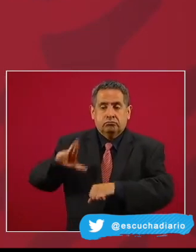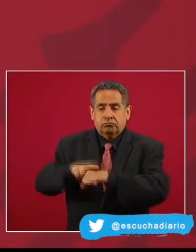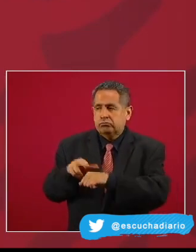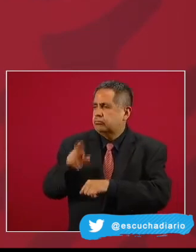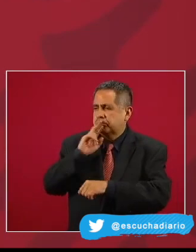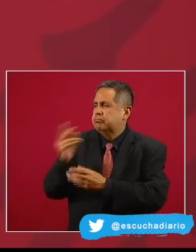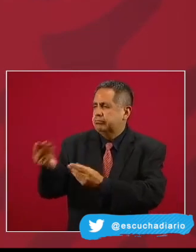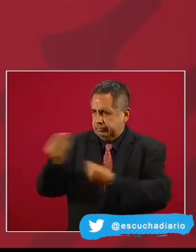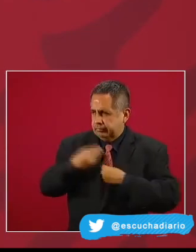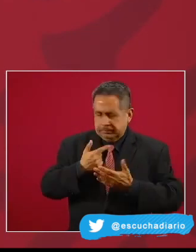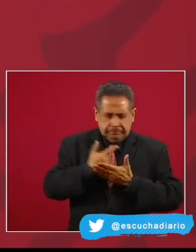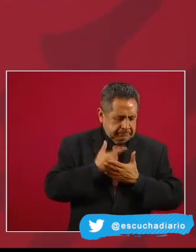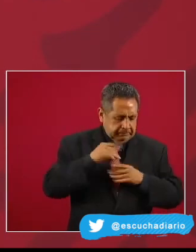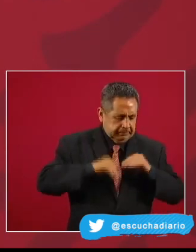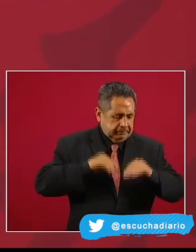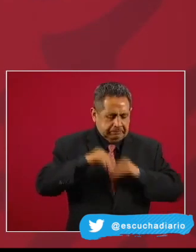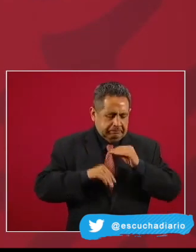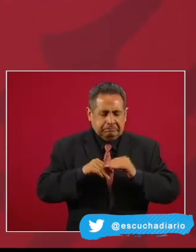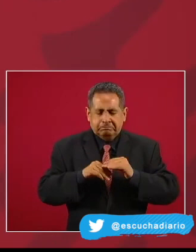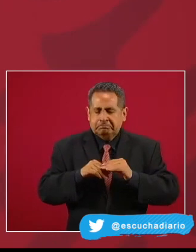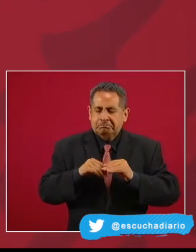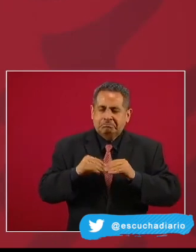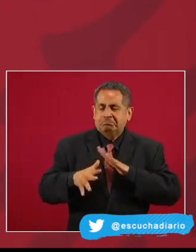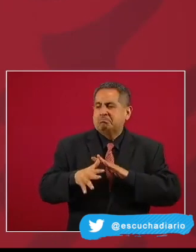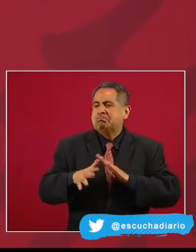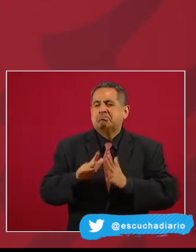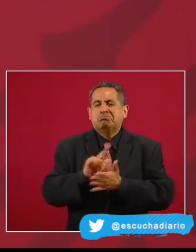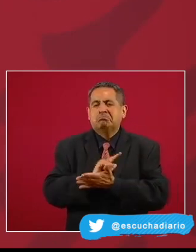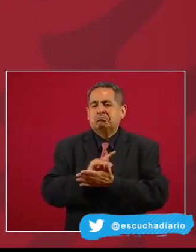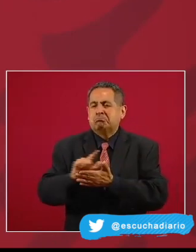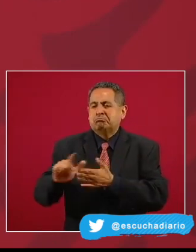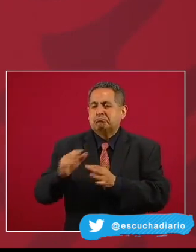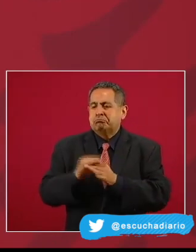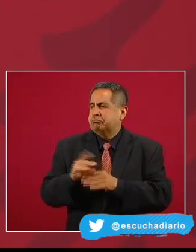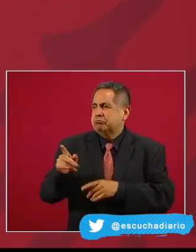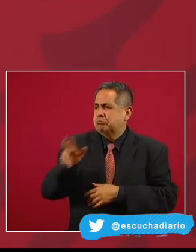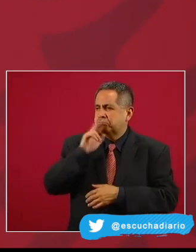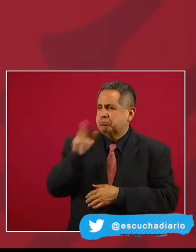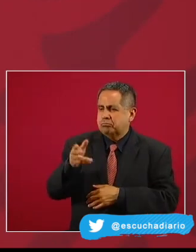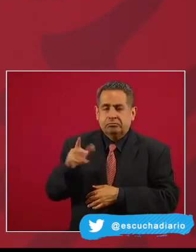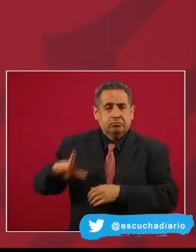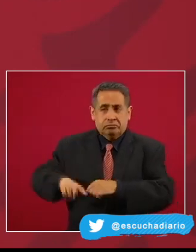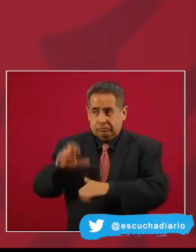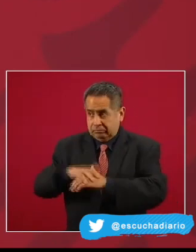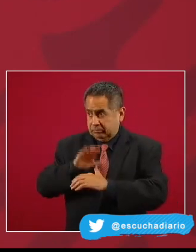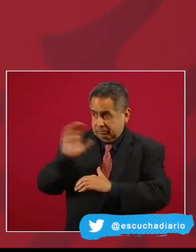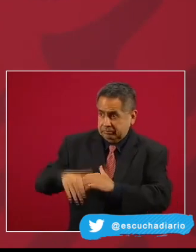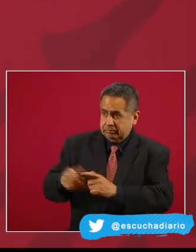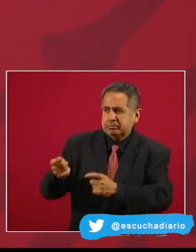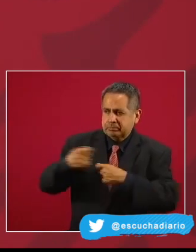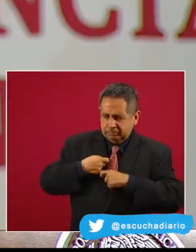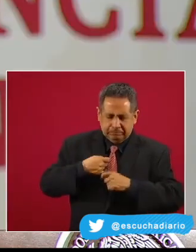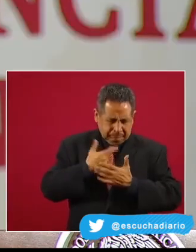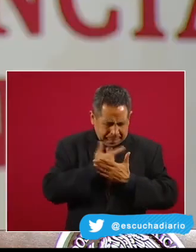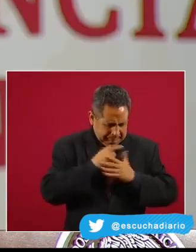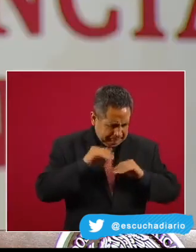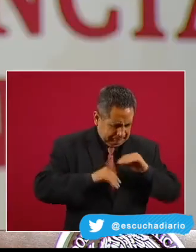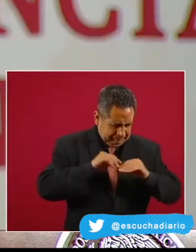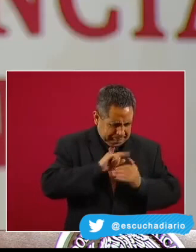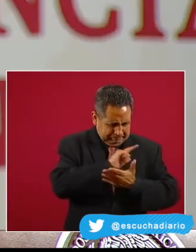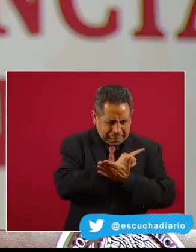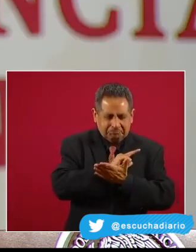que salían. Era el que limpiaba.